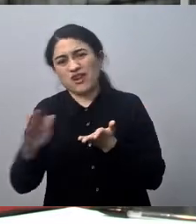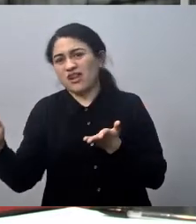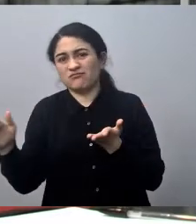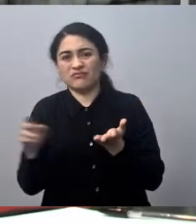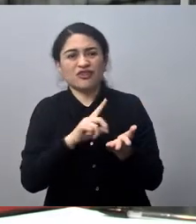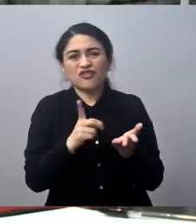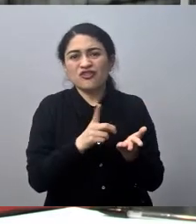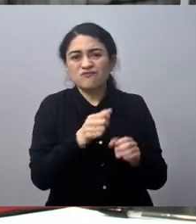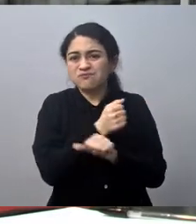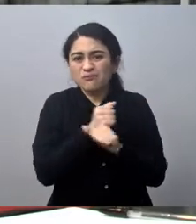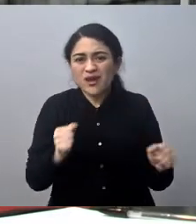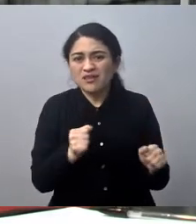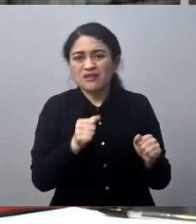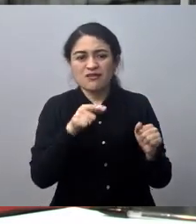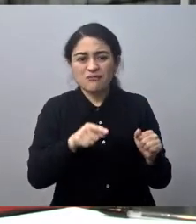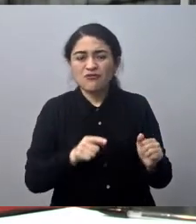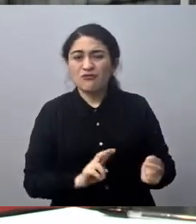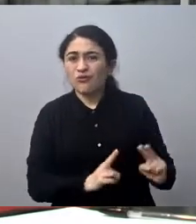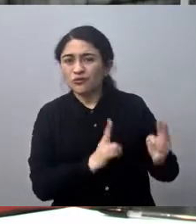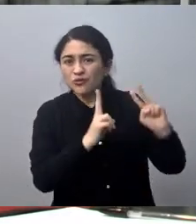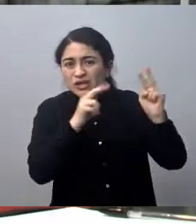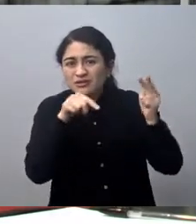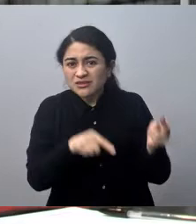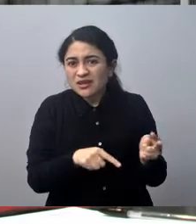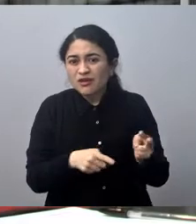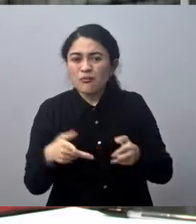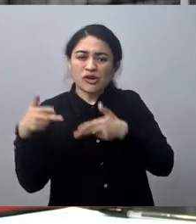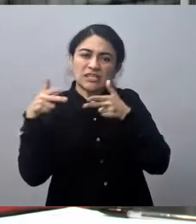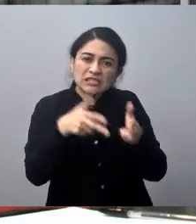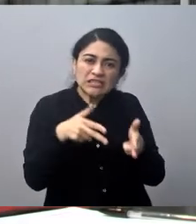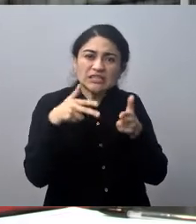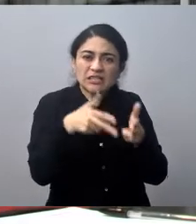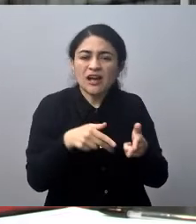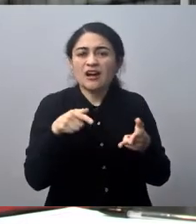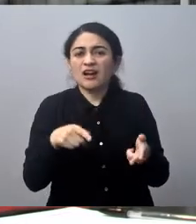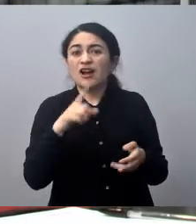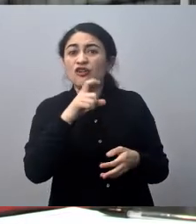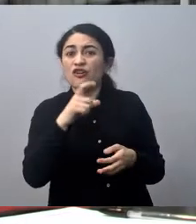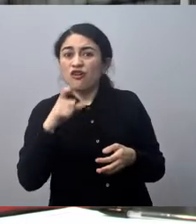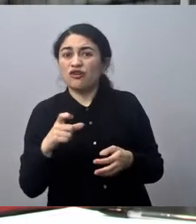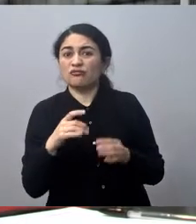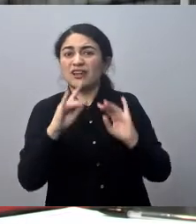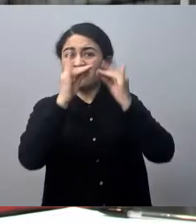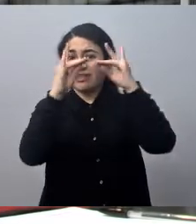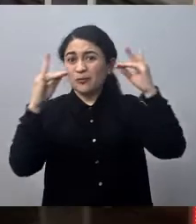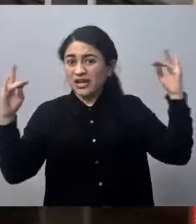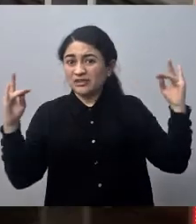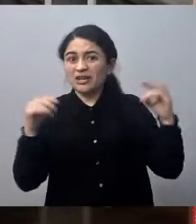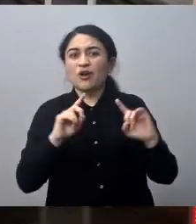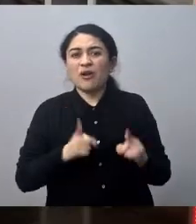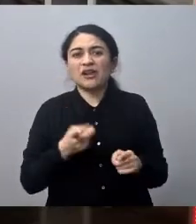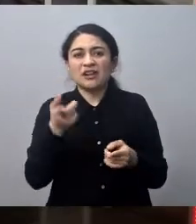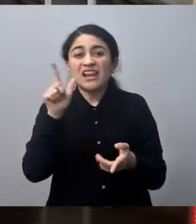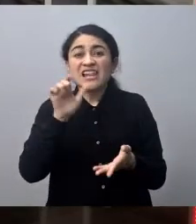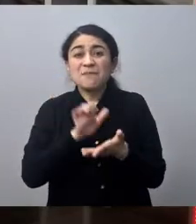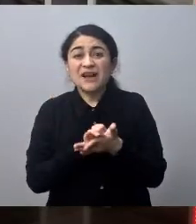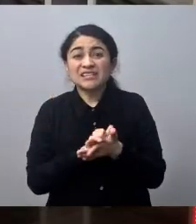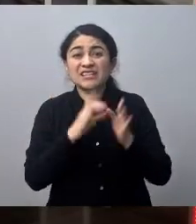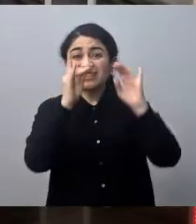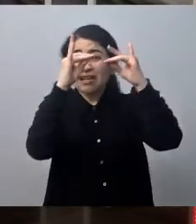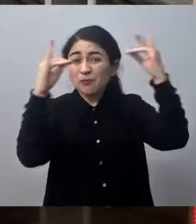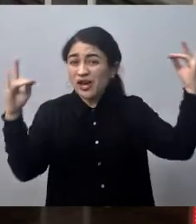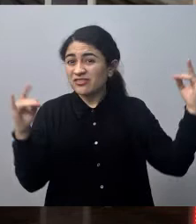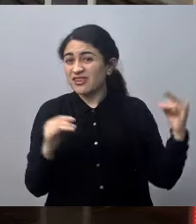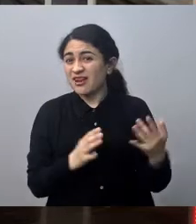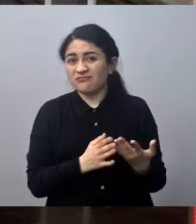No es compatible con todo lo que está sucediendo, además de insistir en colocar una termoeléctrica en nuestra comuna, como la del IMACHE también, sin duda. Sí, sin duda. Que